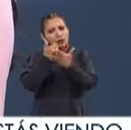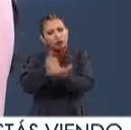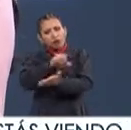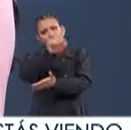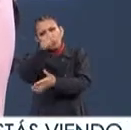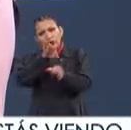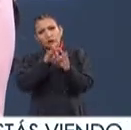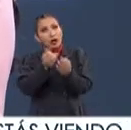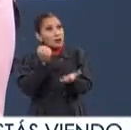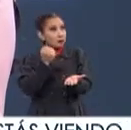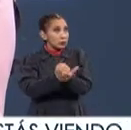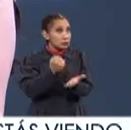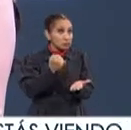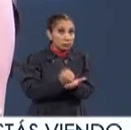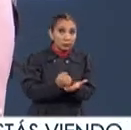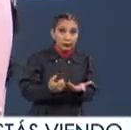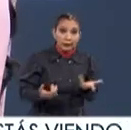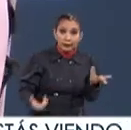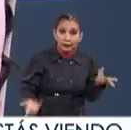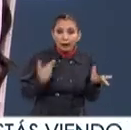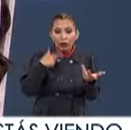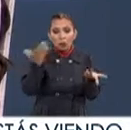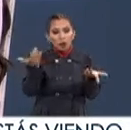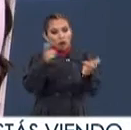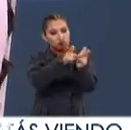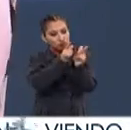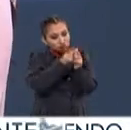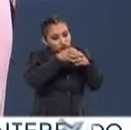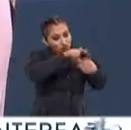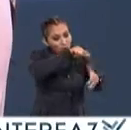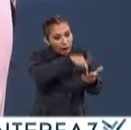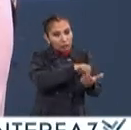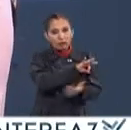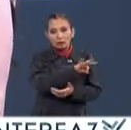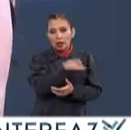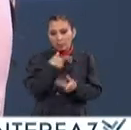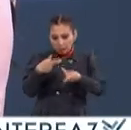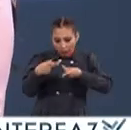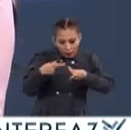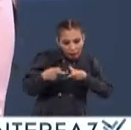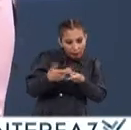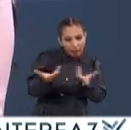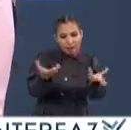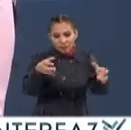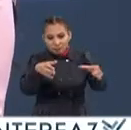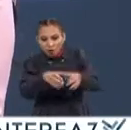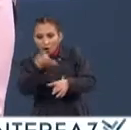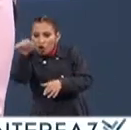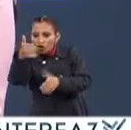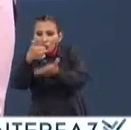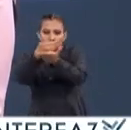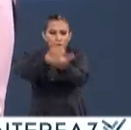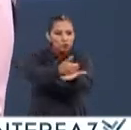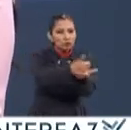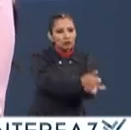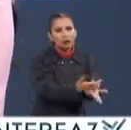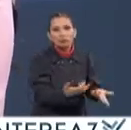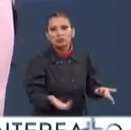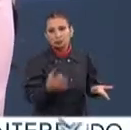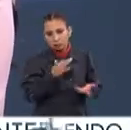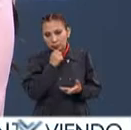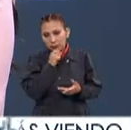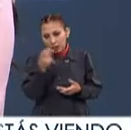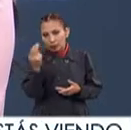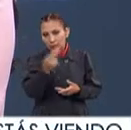de otra manera, no necesariamente en la brigada en el sitio Tal vez podían organizar, generar otra serie de habilidades que